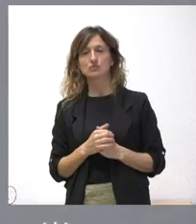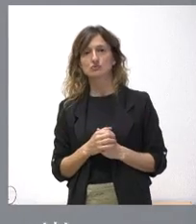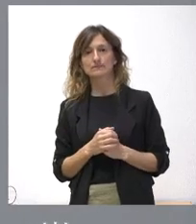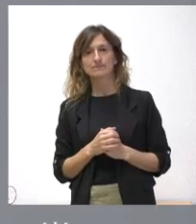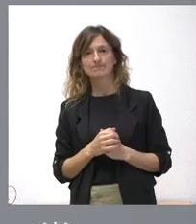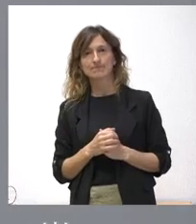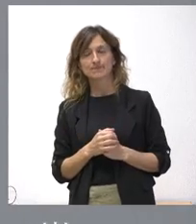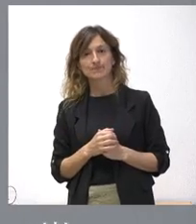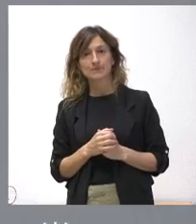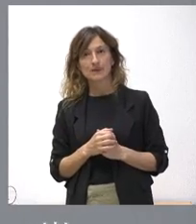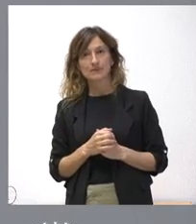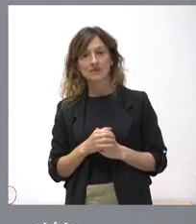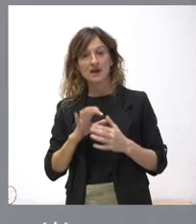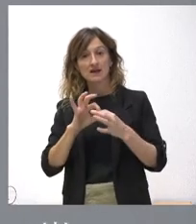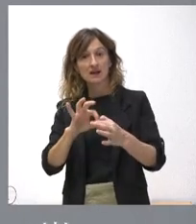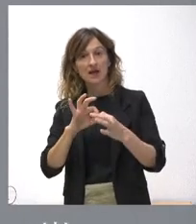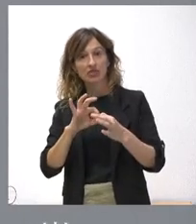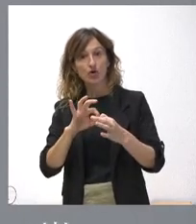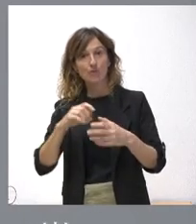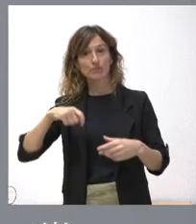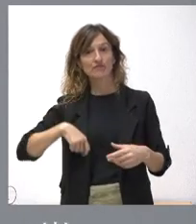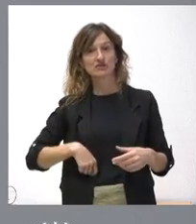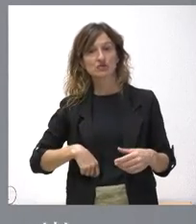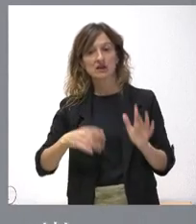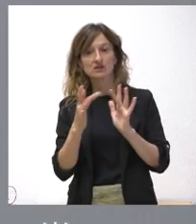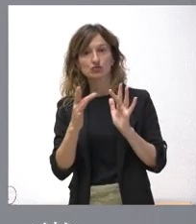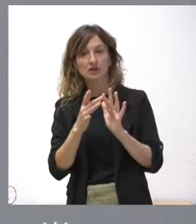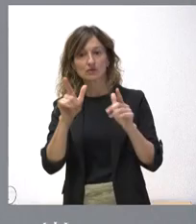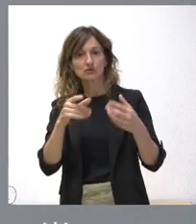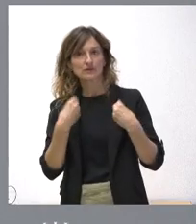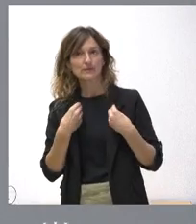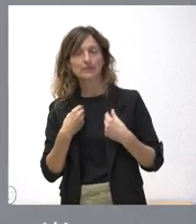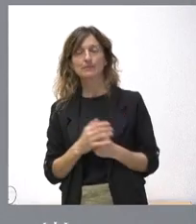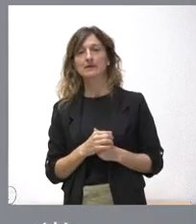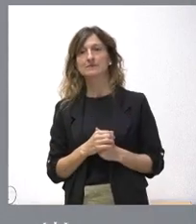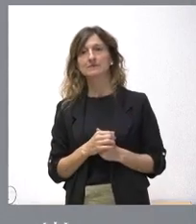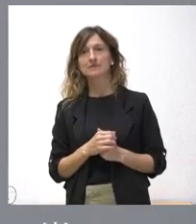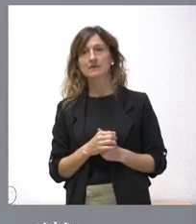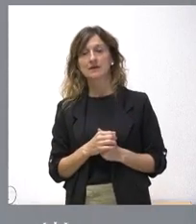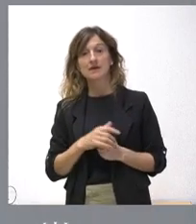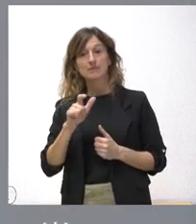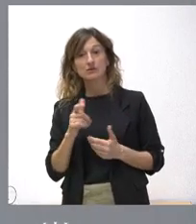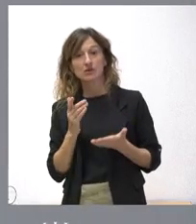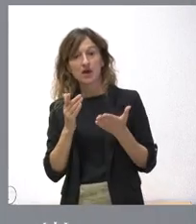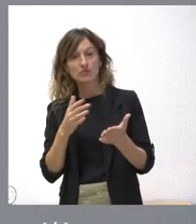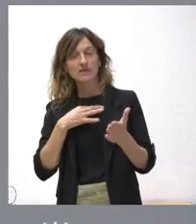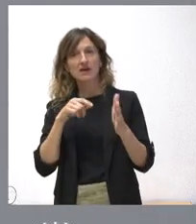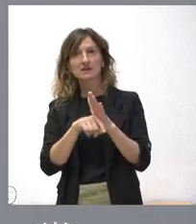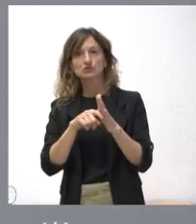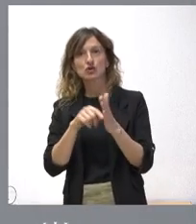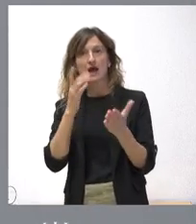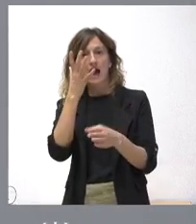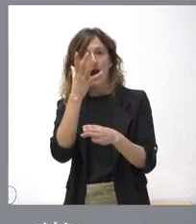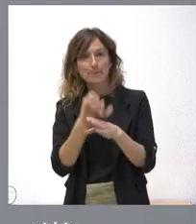la relación del personal en los centros con los residentes. El personal asistencial va a poder gestionar las tareas a través de una aplicación